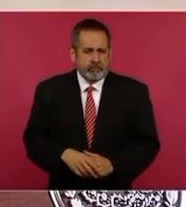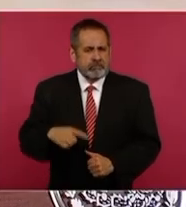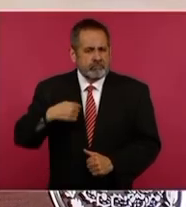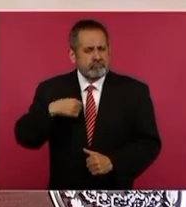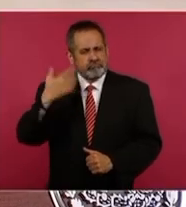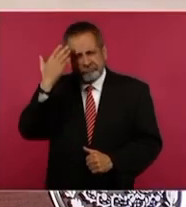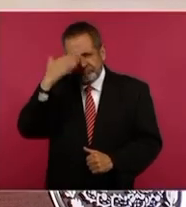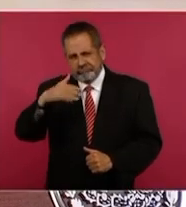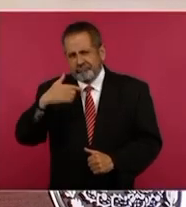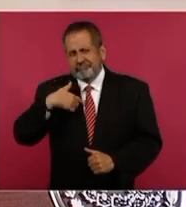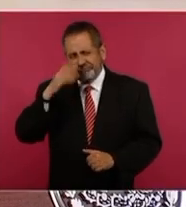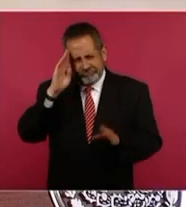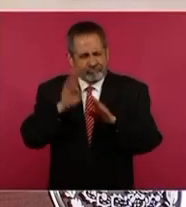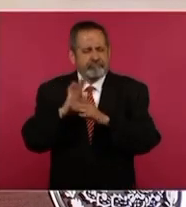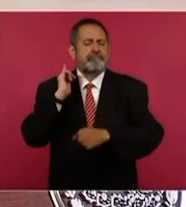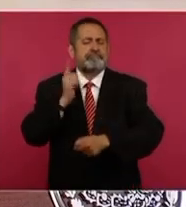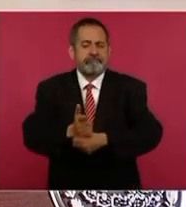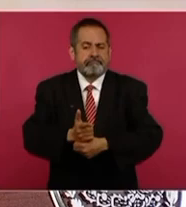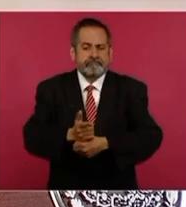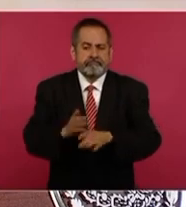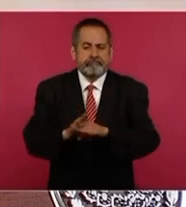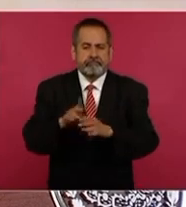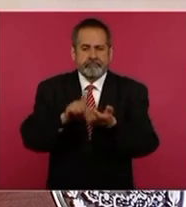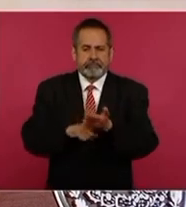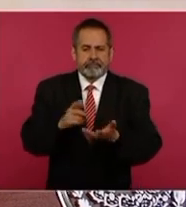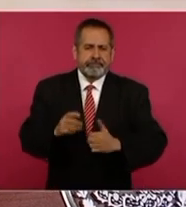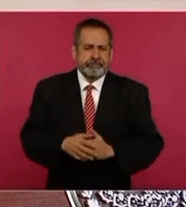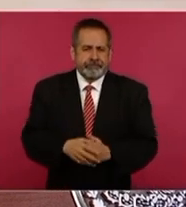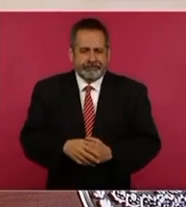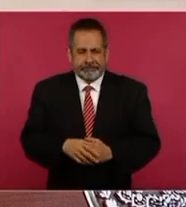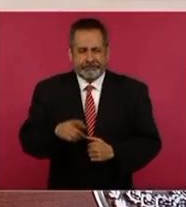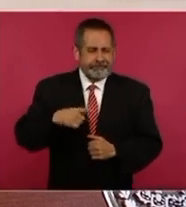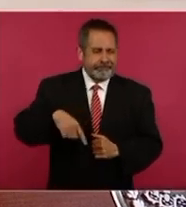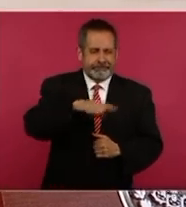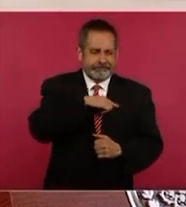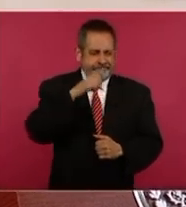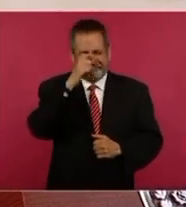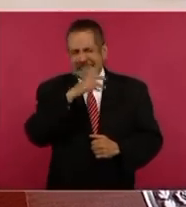para eso. Lo que pasa es que es también muy difícil